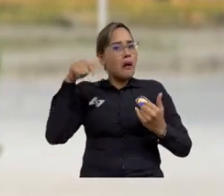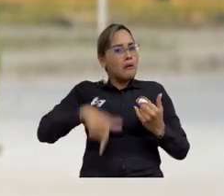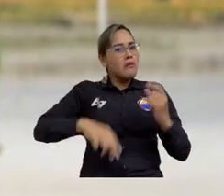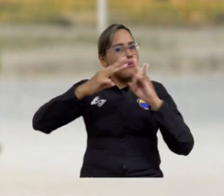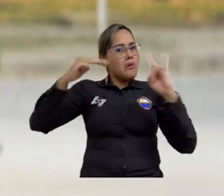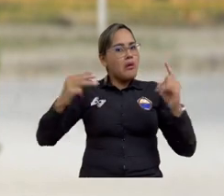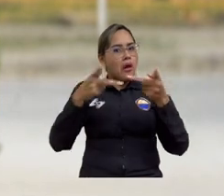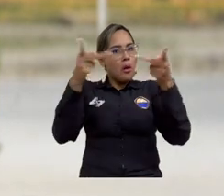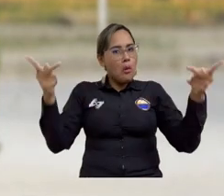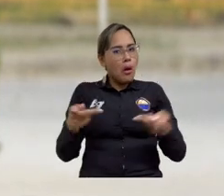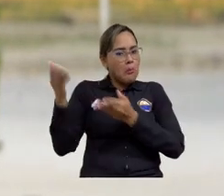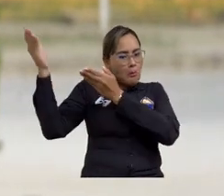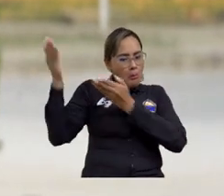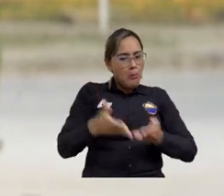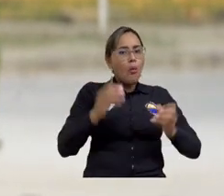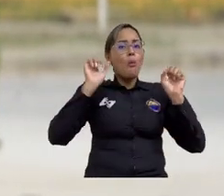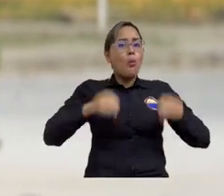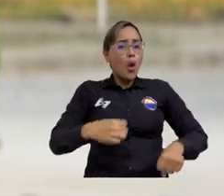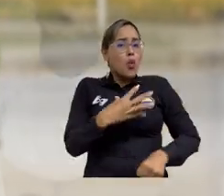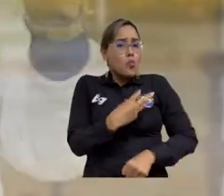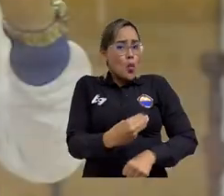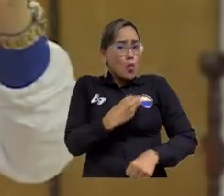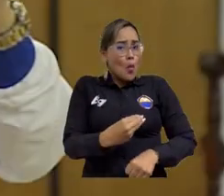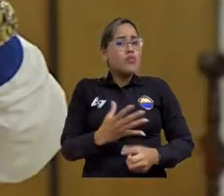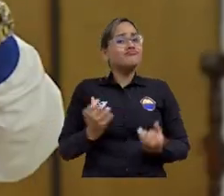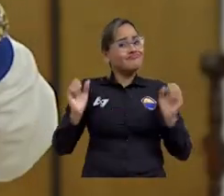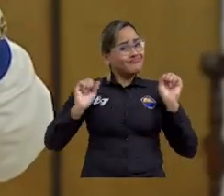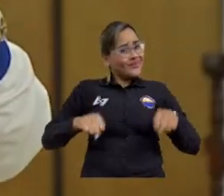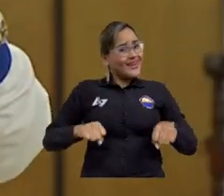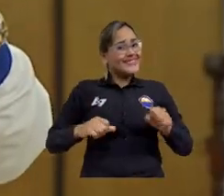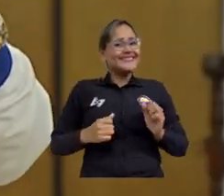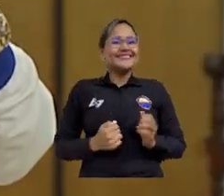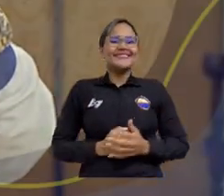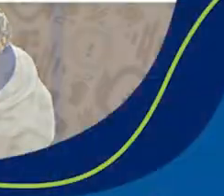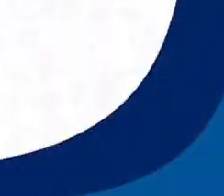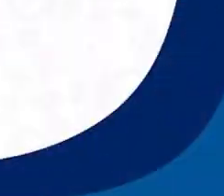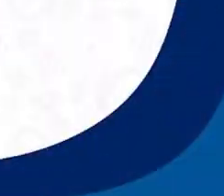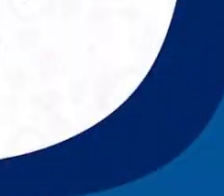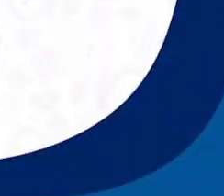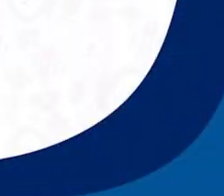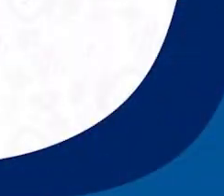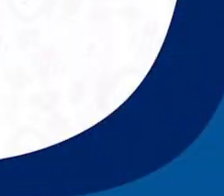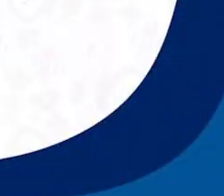que eso ya no tenga que ser una excusa o que ellas digan que porque tengo un hijo no puedo estudiar.